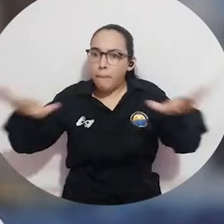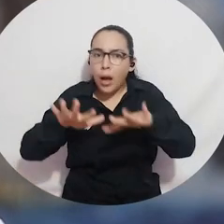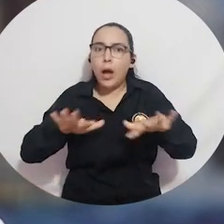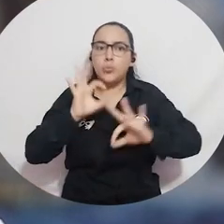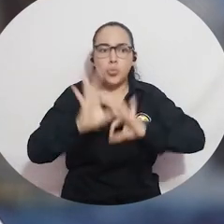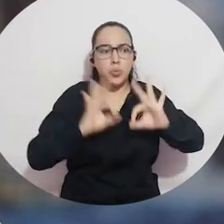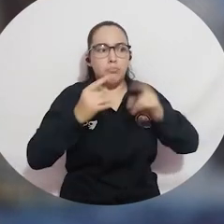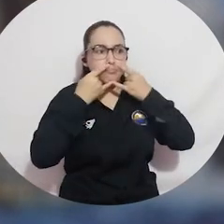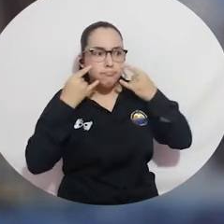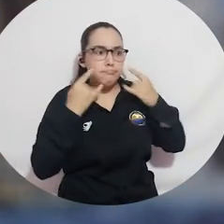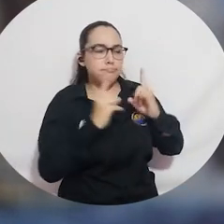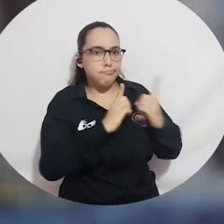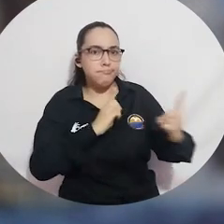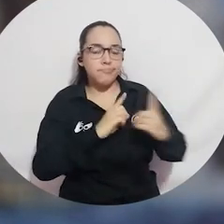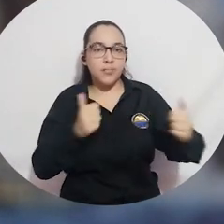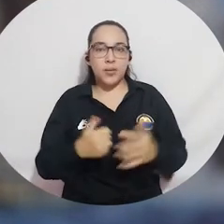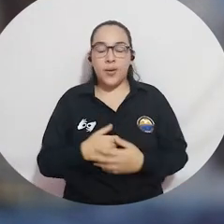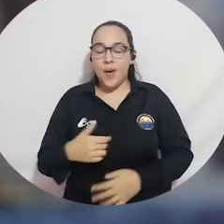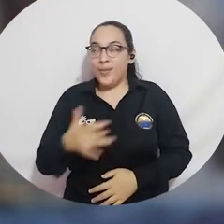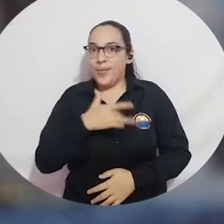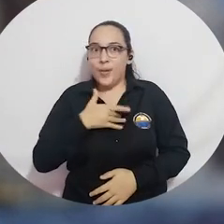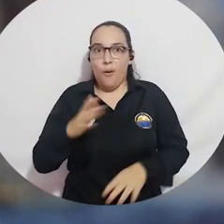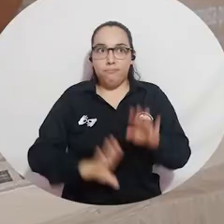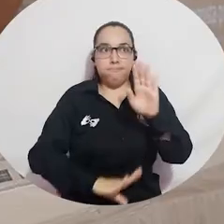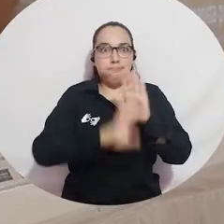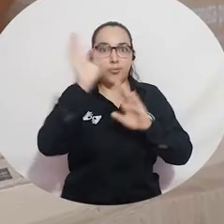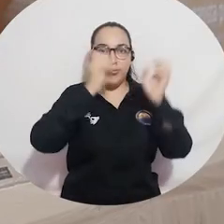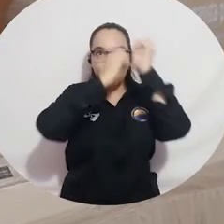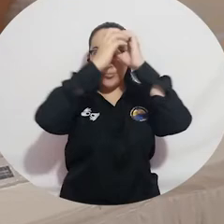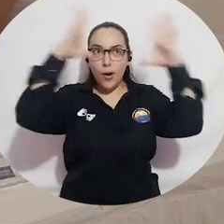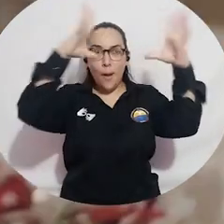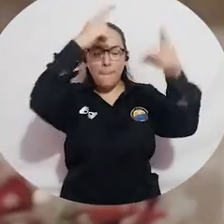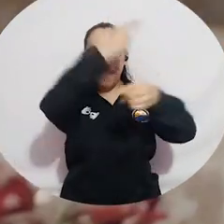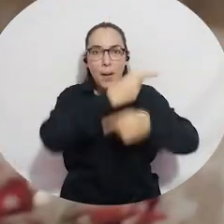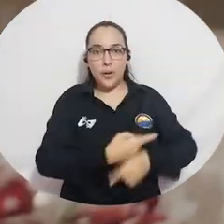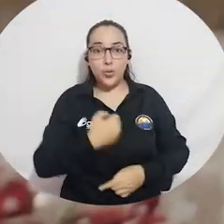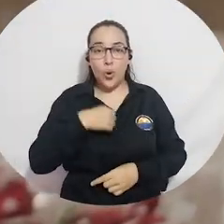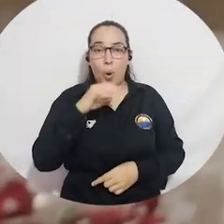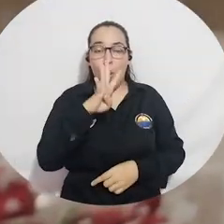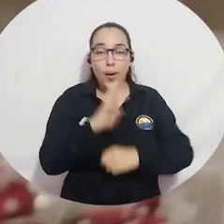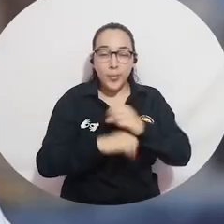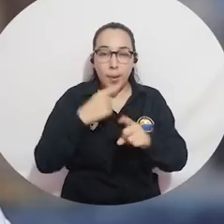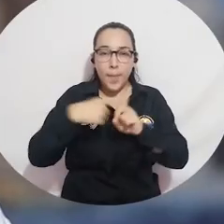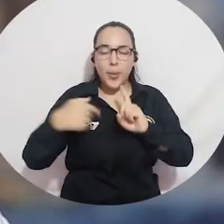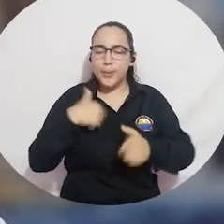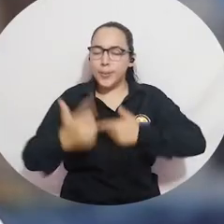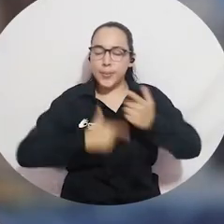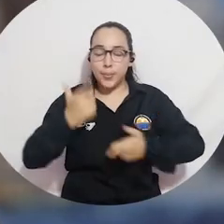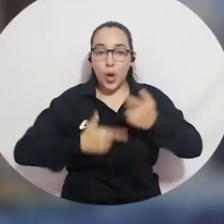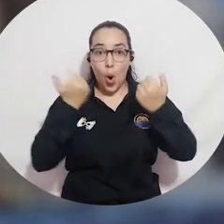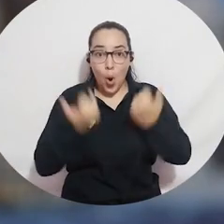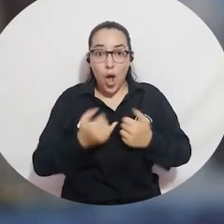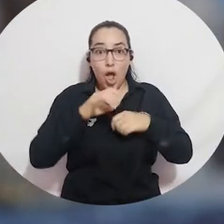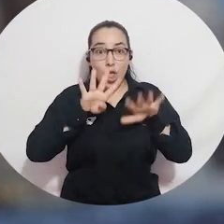volando porque estaba alcanzando todos mis sueños. Llevo cuatro años y medio luchando por esto y estar hoy en noveno en la ceremonia de la luz que tanto